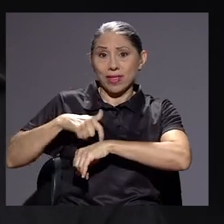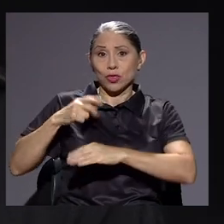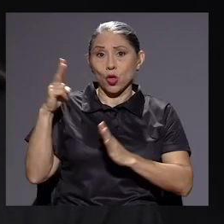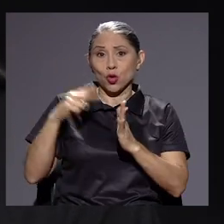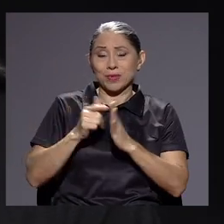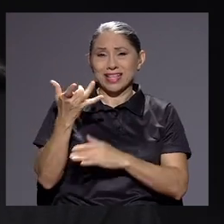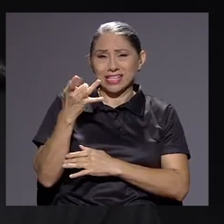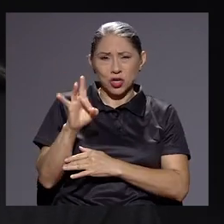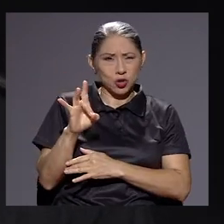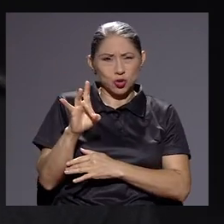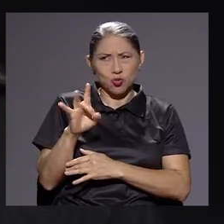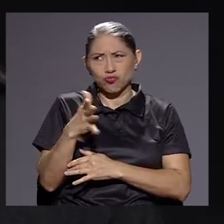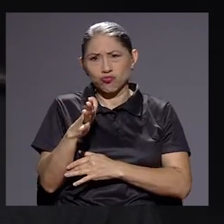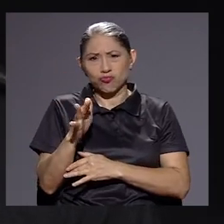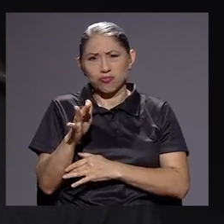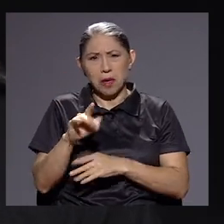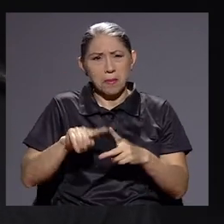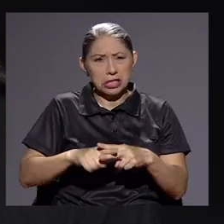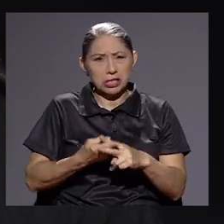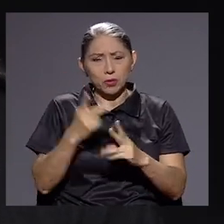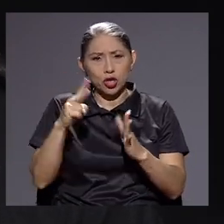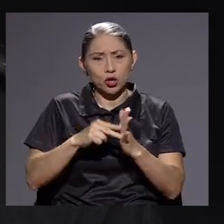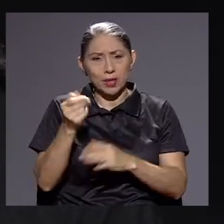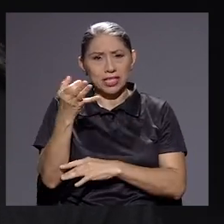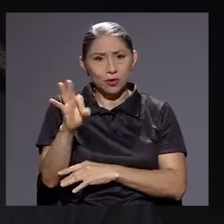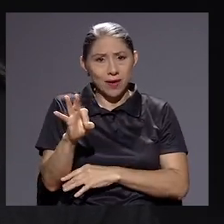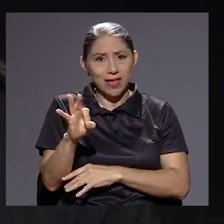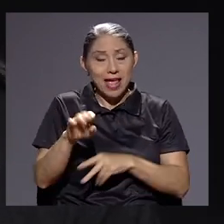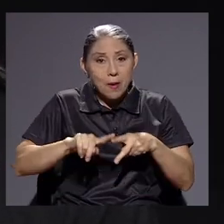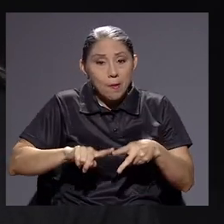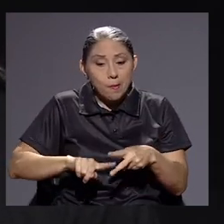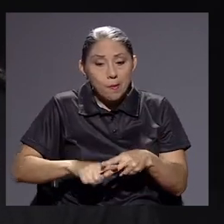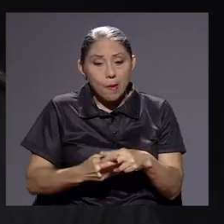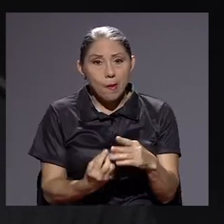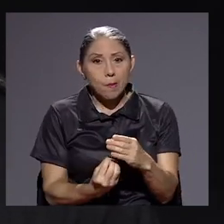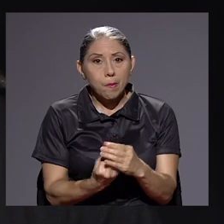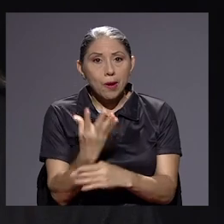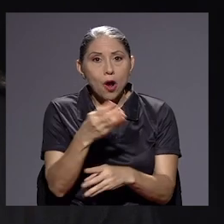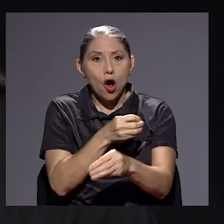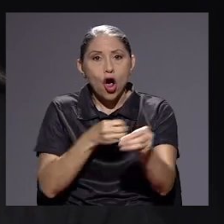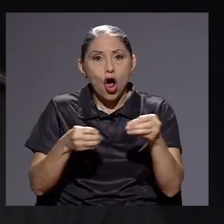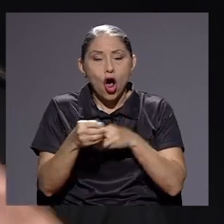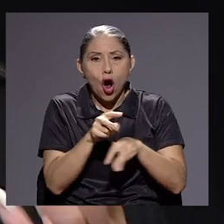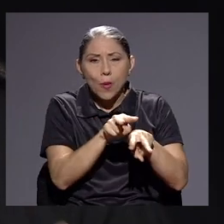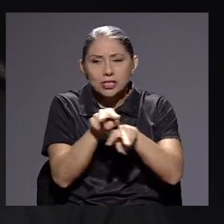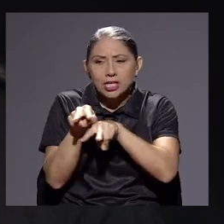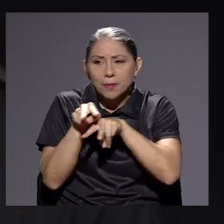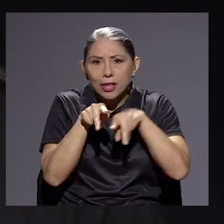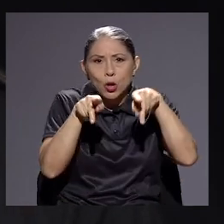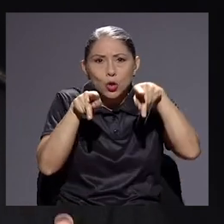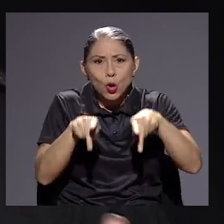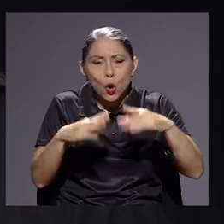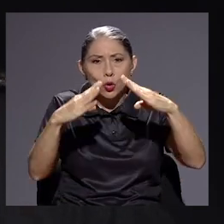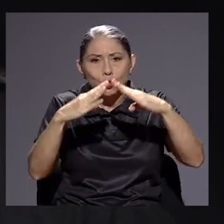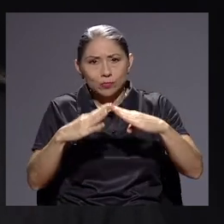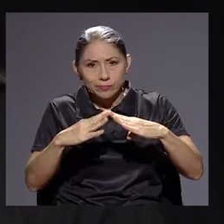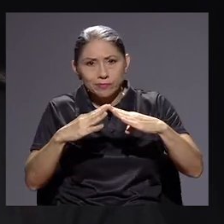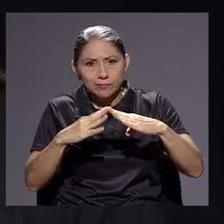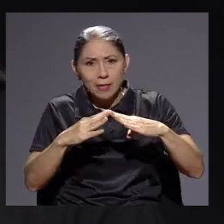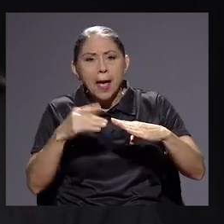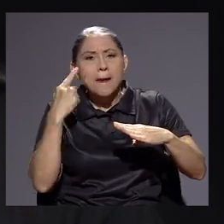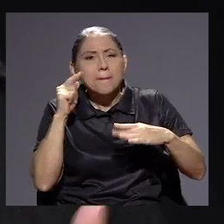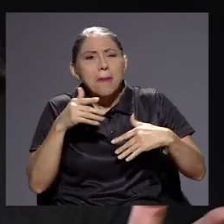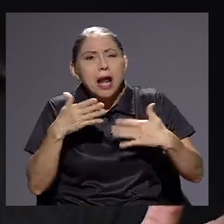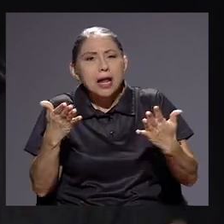en 2018, principios, 2019, principios, se crea el observatorio. Lo creamos justamente para poderle dar un